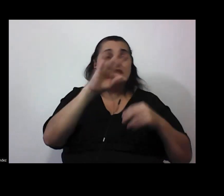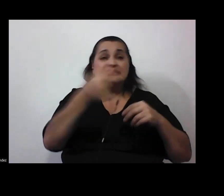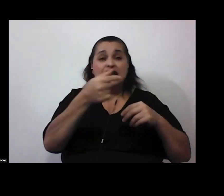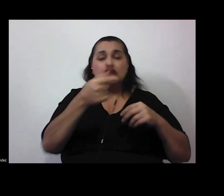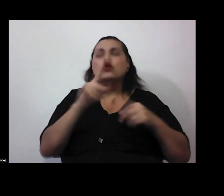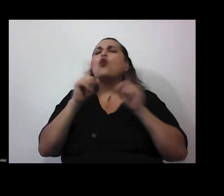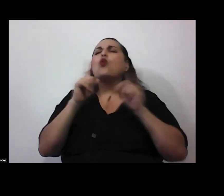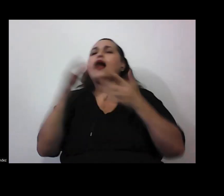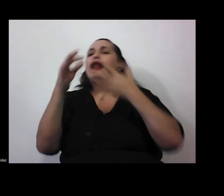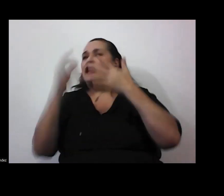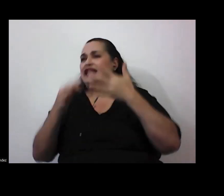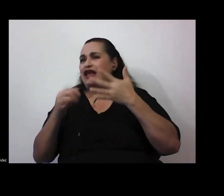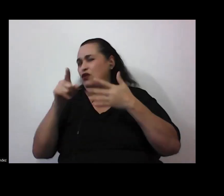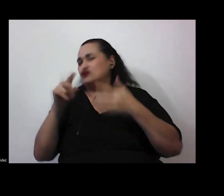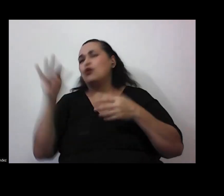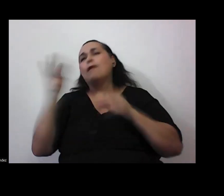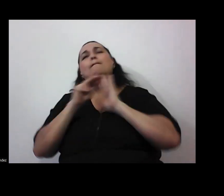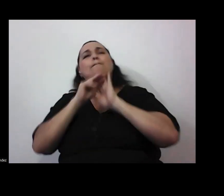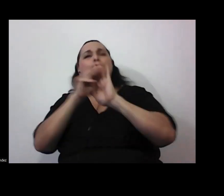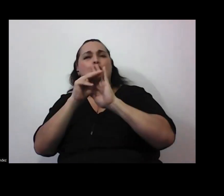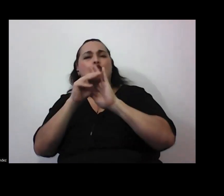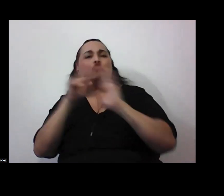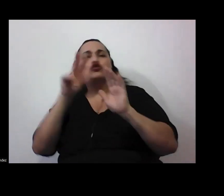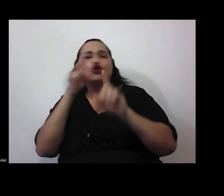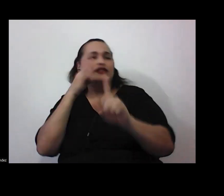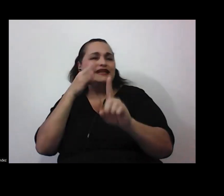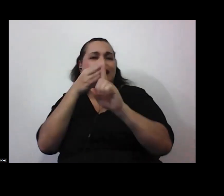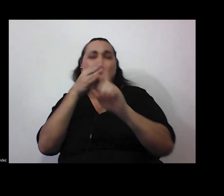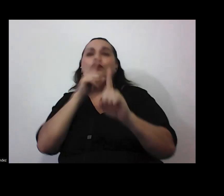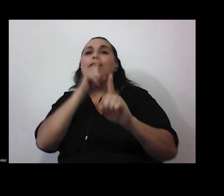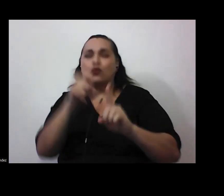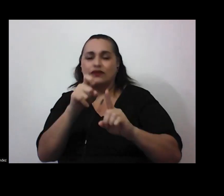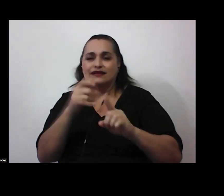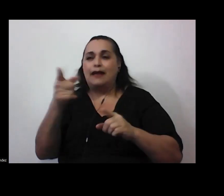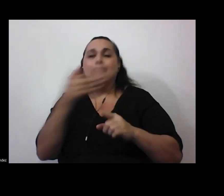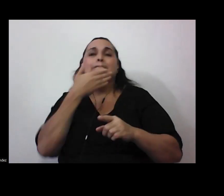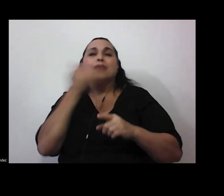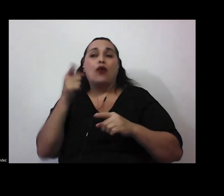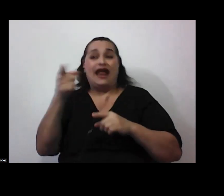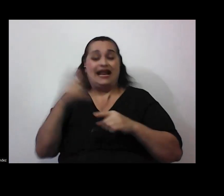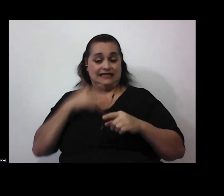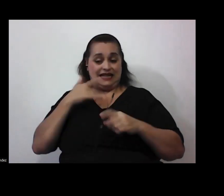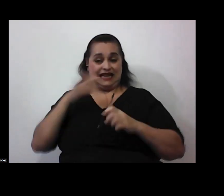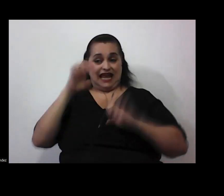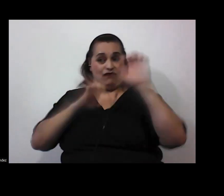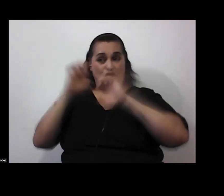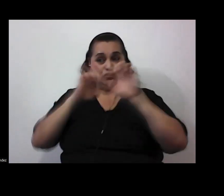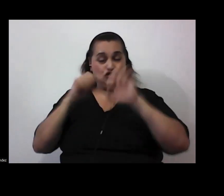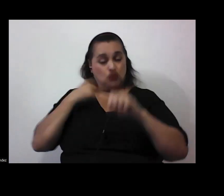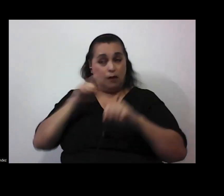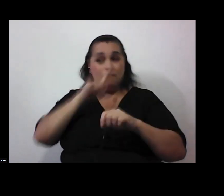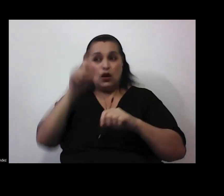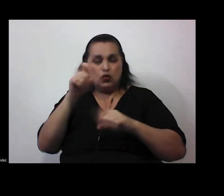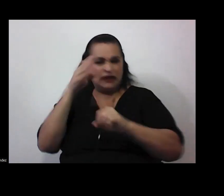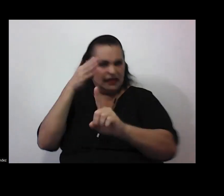esos modos indirectos de preguntar son más eficaces porque el estudiante no se siente evaluado si yo hago una pregunta directa con términos